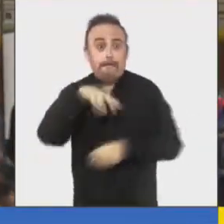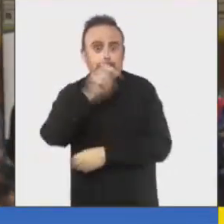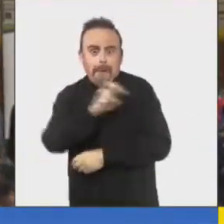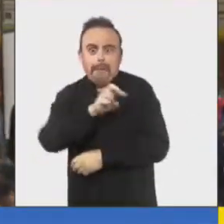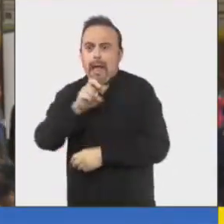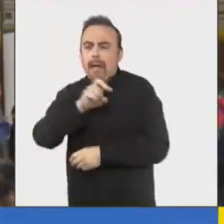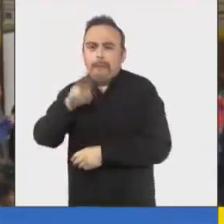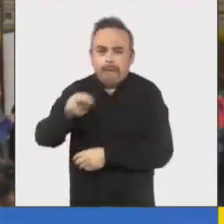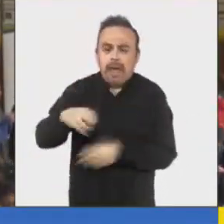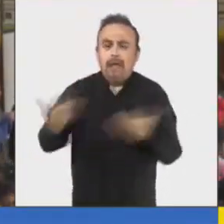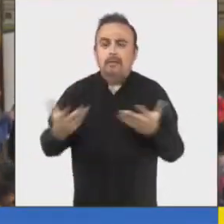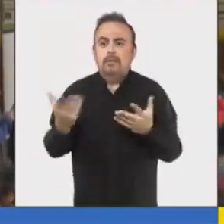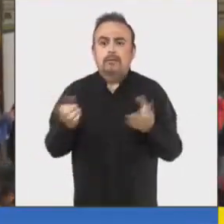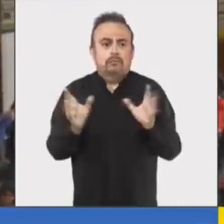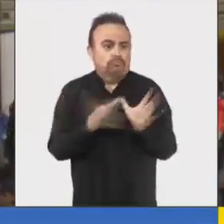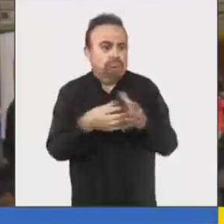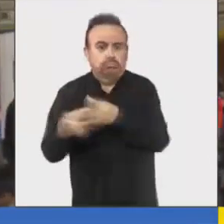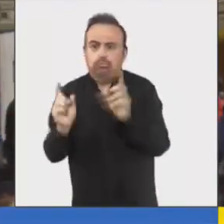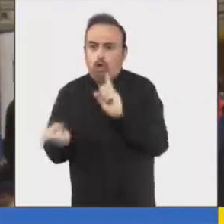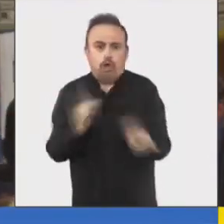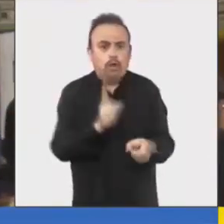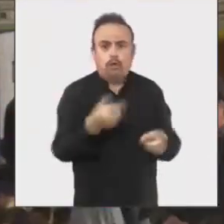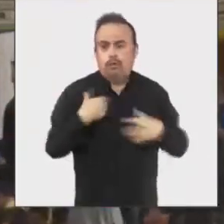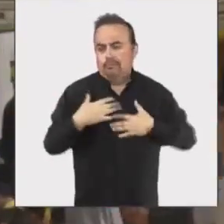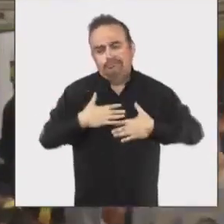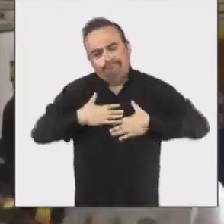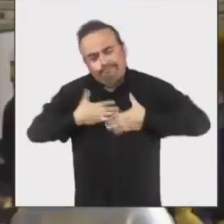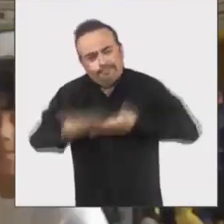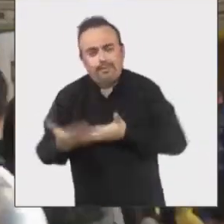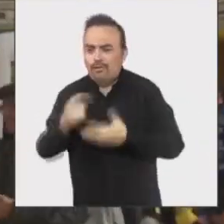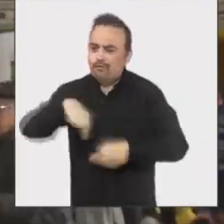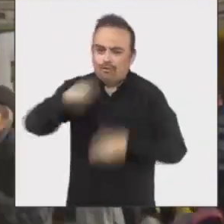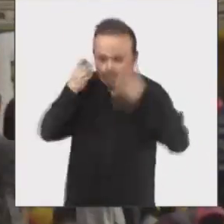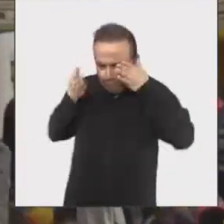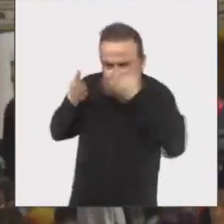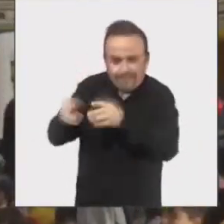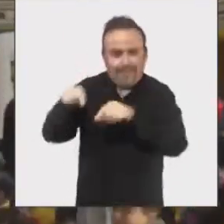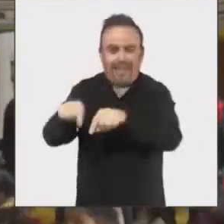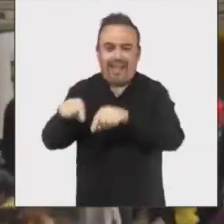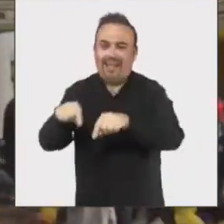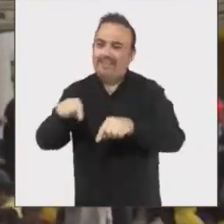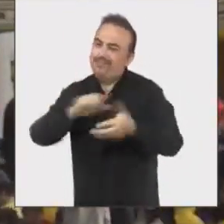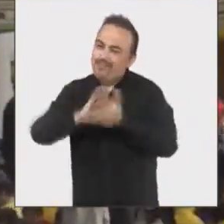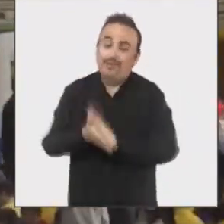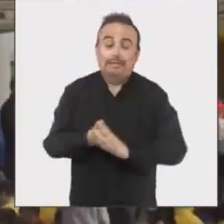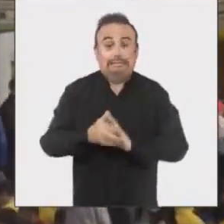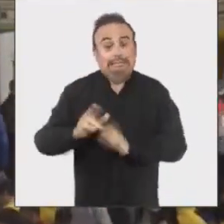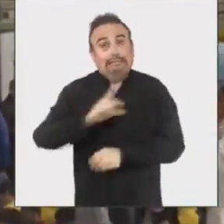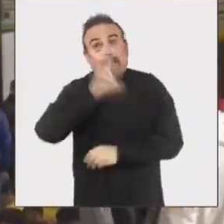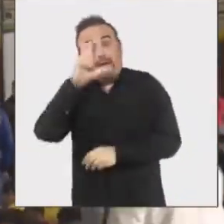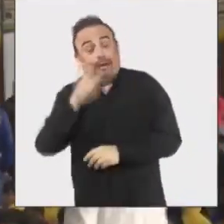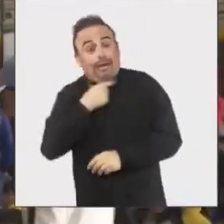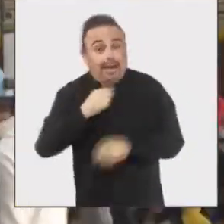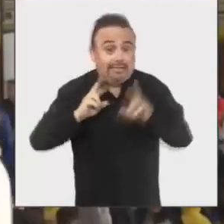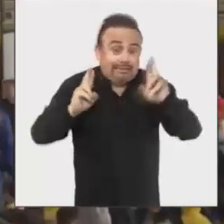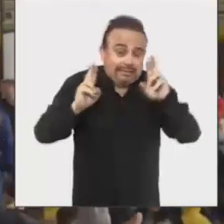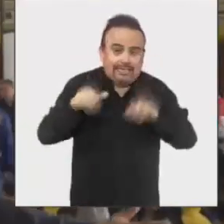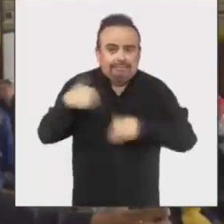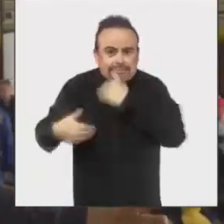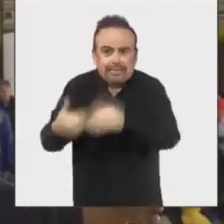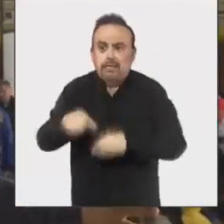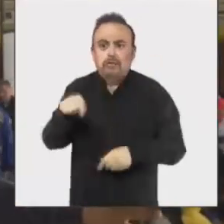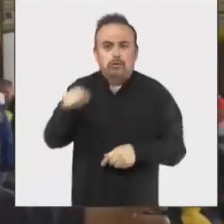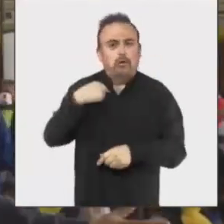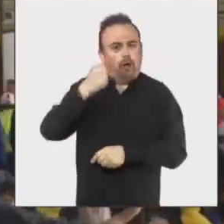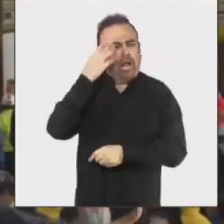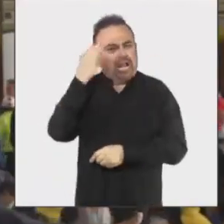coordinación y uno se entrega por completo a ellos. Entonces creo que esto Dios quiera que siga, porque creo que de aquí podemos sacar